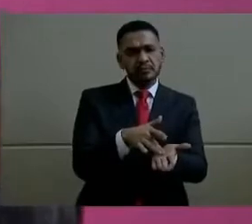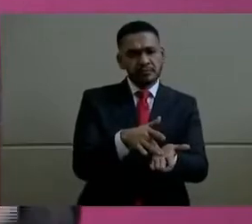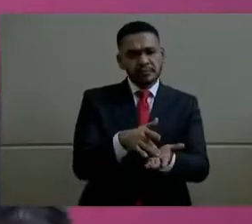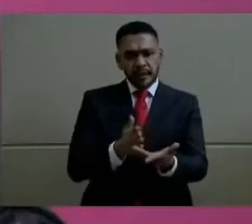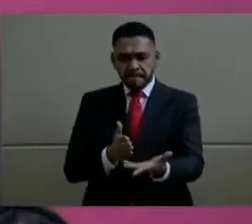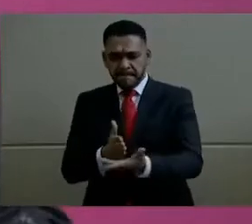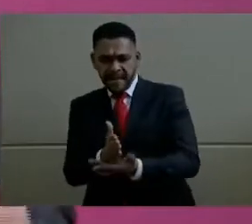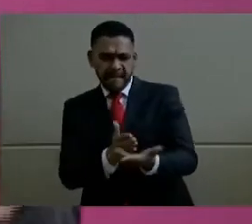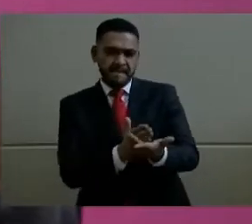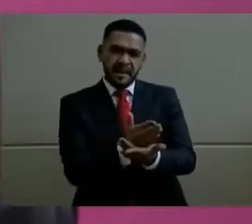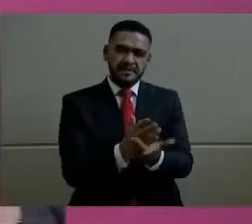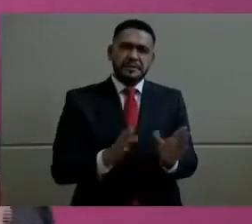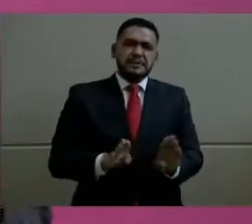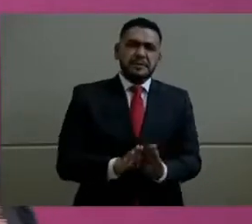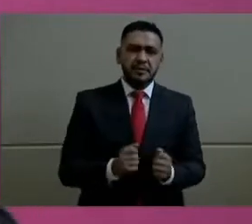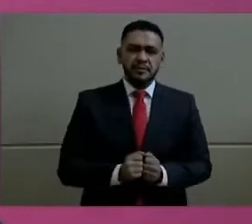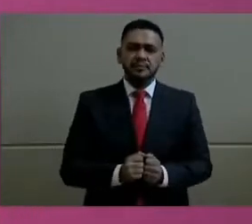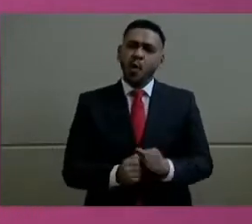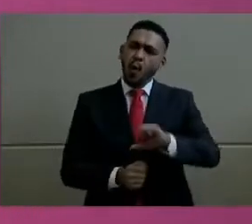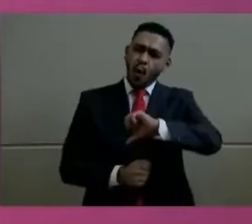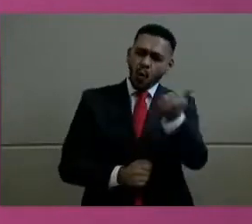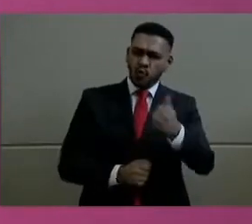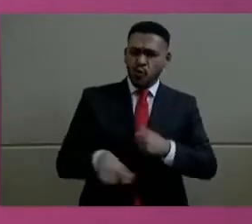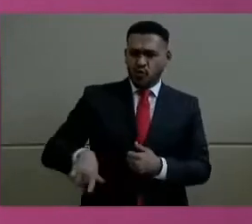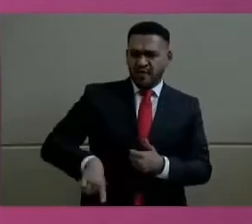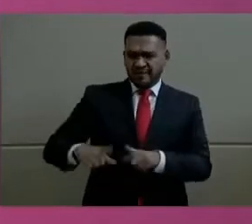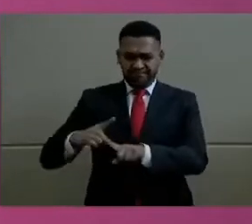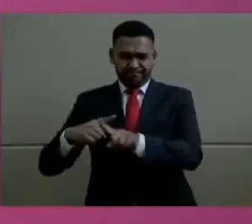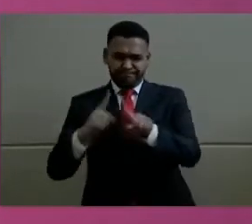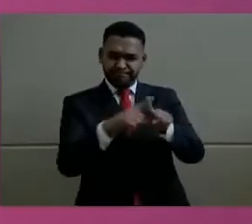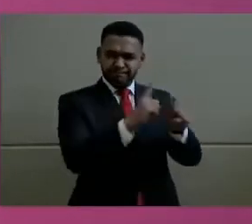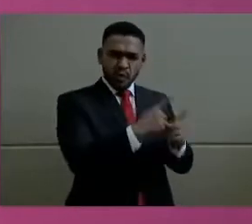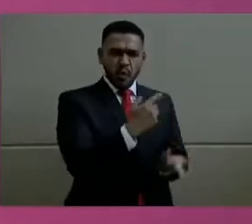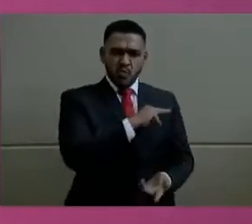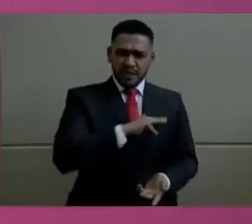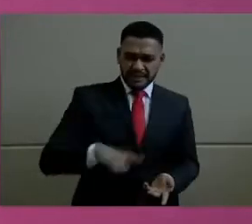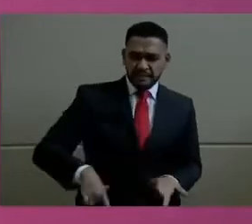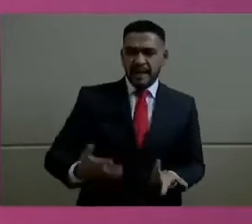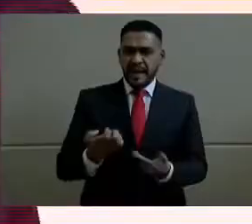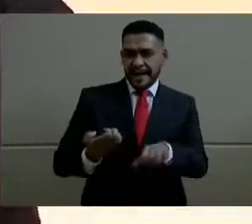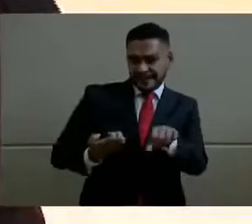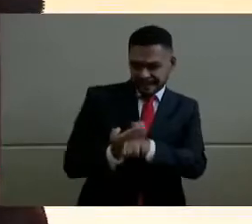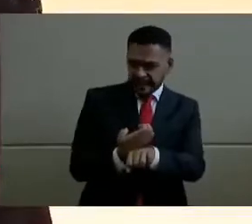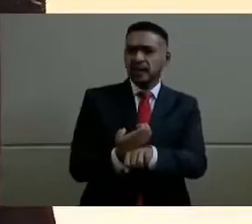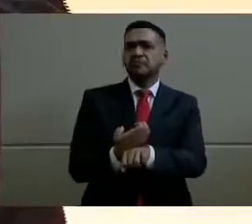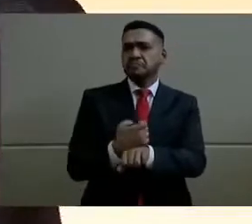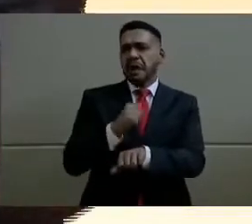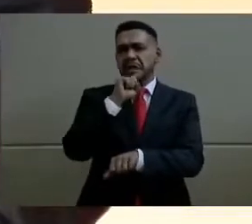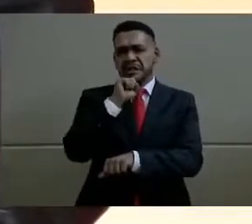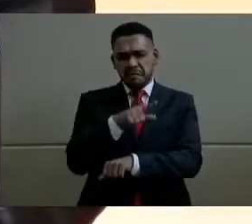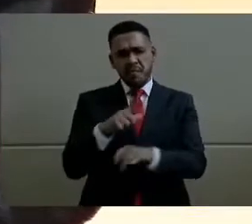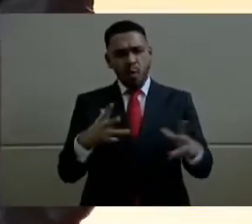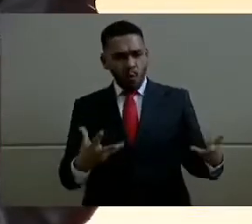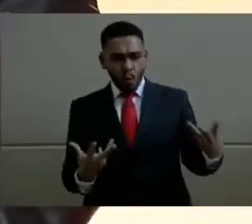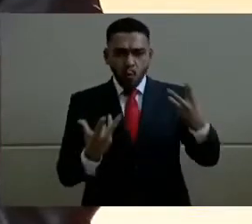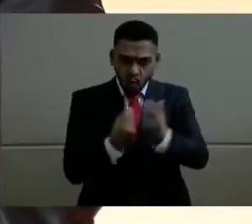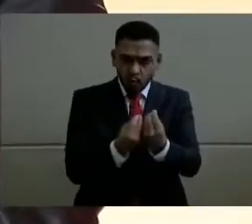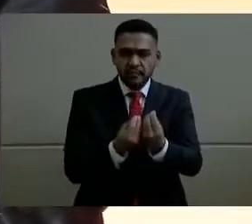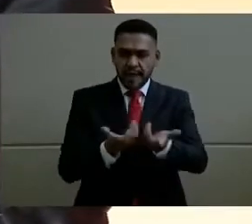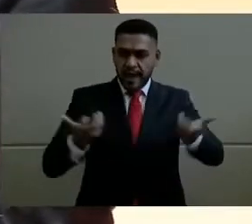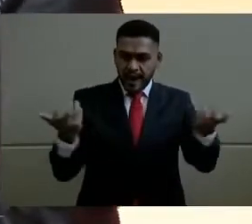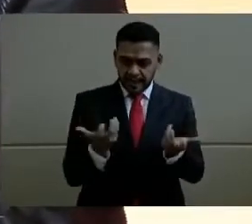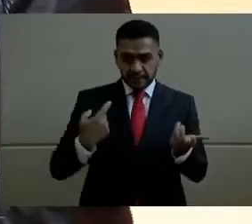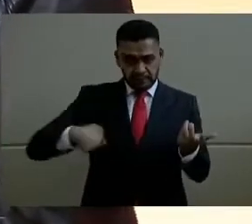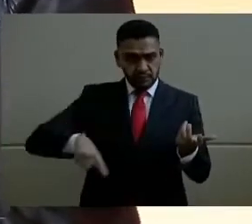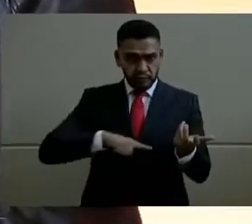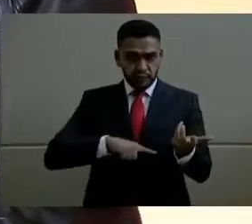excusas perfectas para que otros órdenes de gobierno, los gobiernos municipales y los gobiernos estatales lleven también en conjunto con